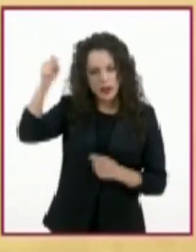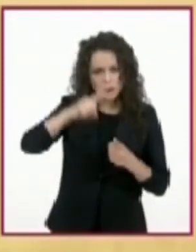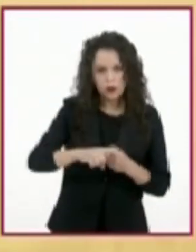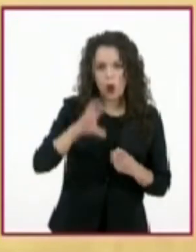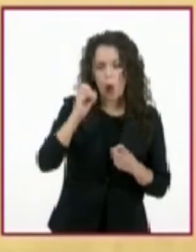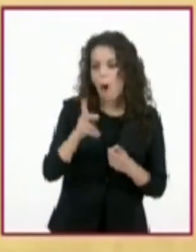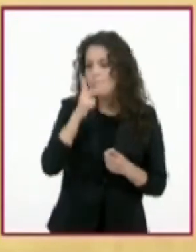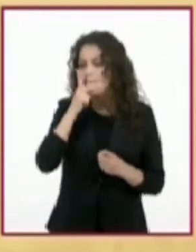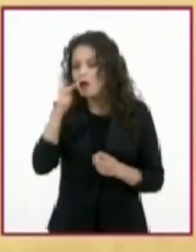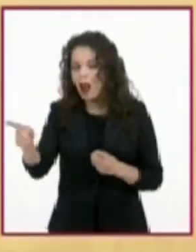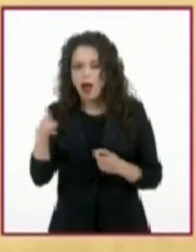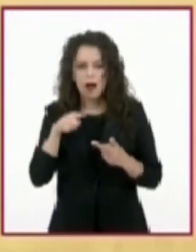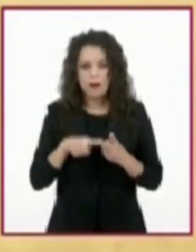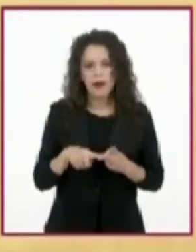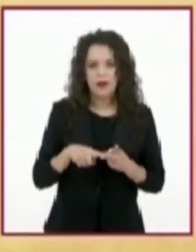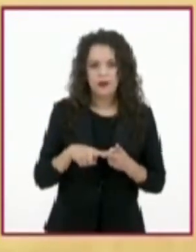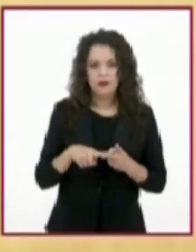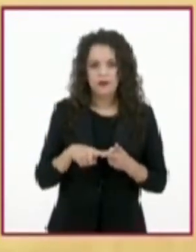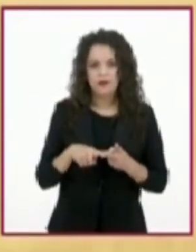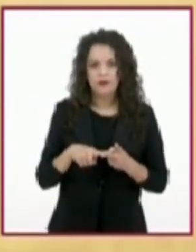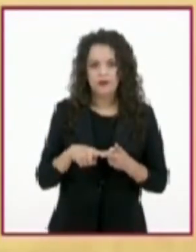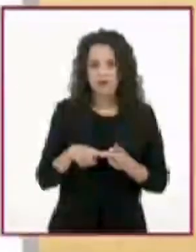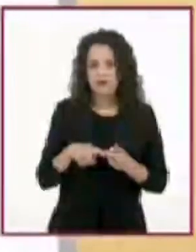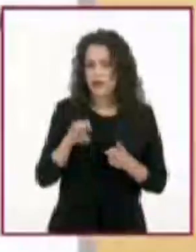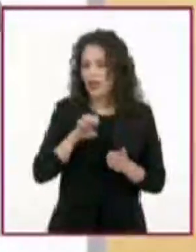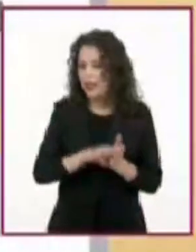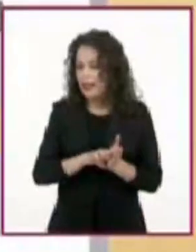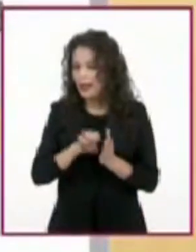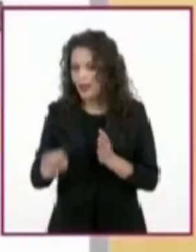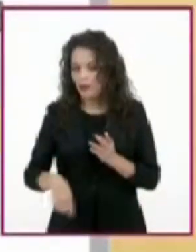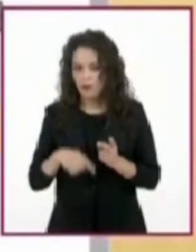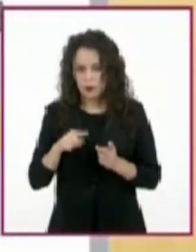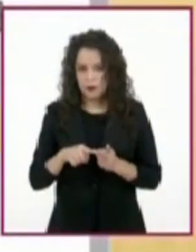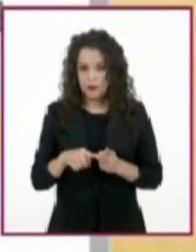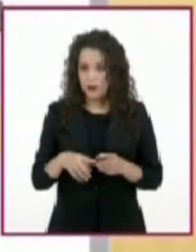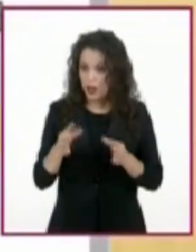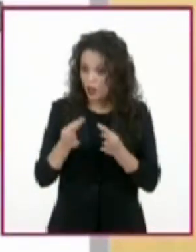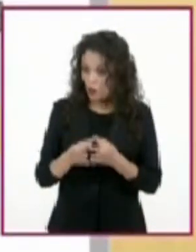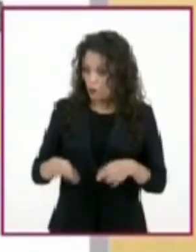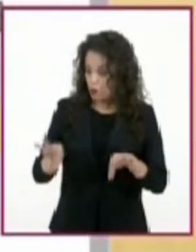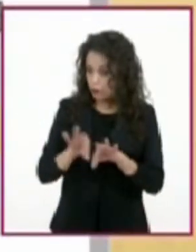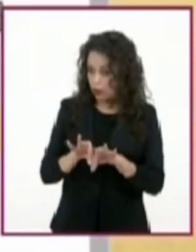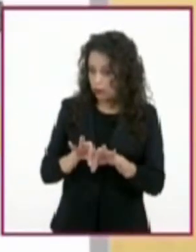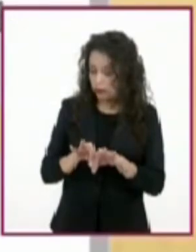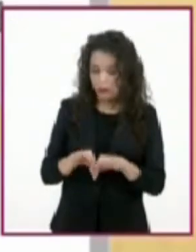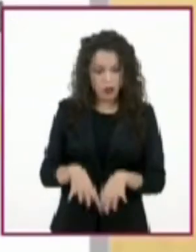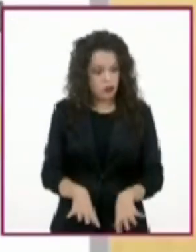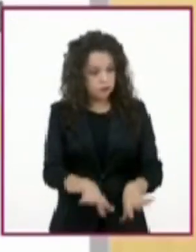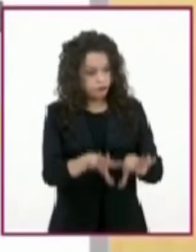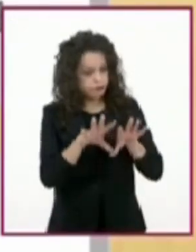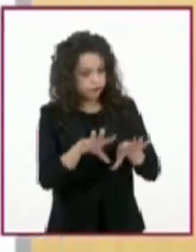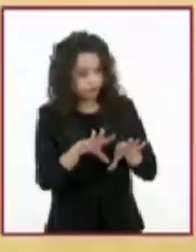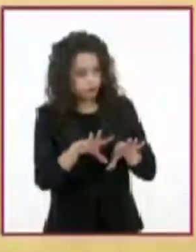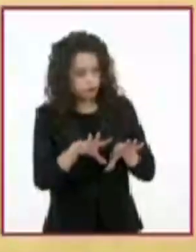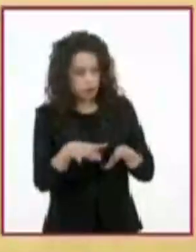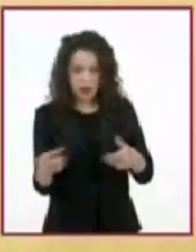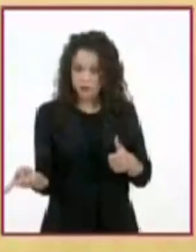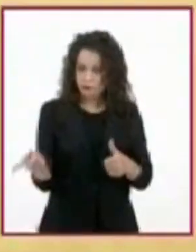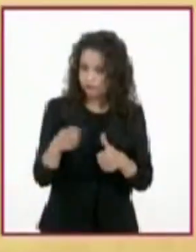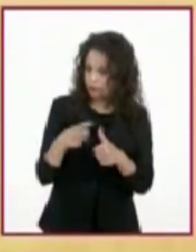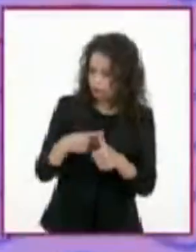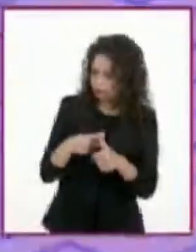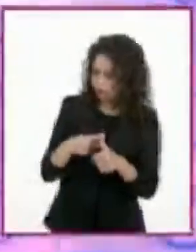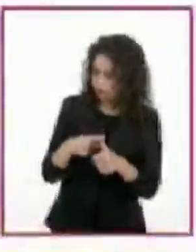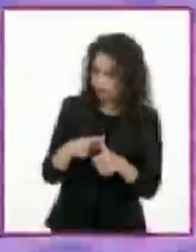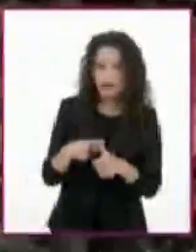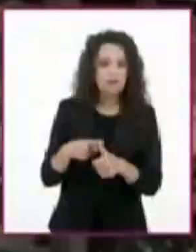en el desarrollo del texto. Frases como lo importante, lo relevante, lo principal, entre otros.